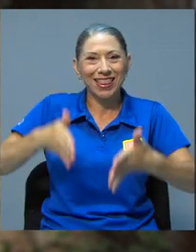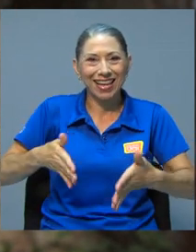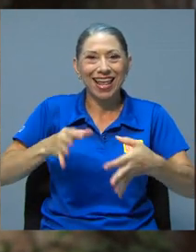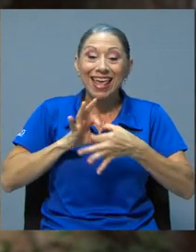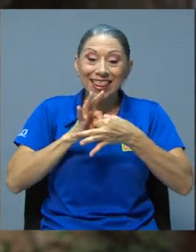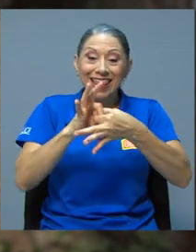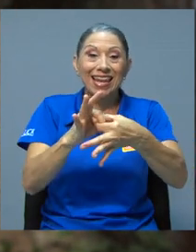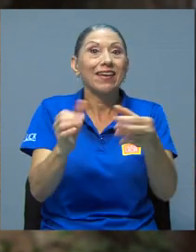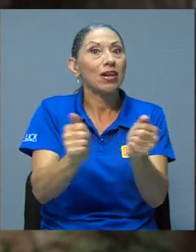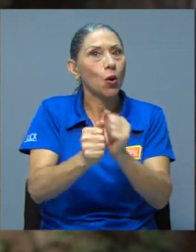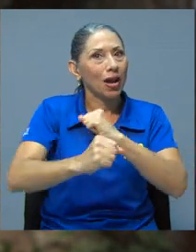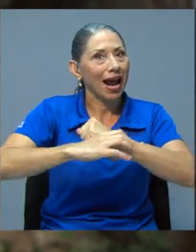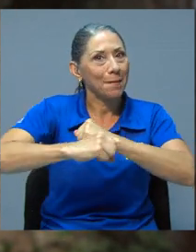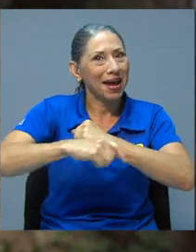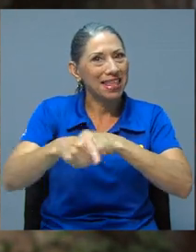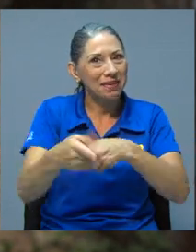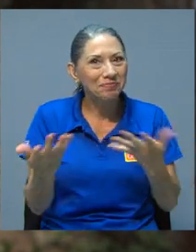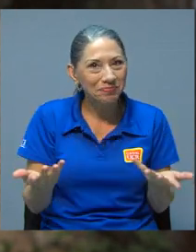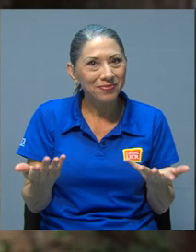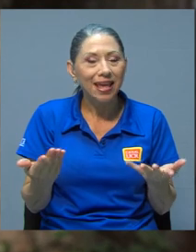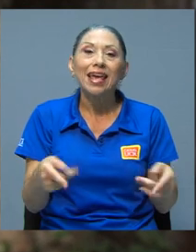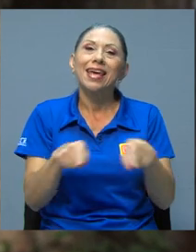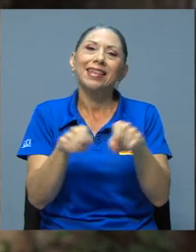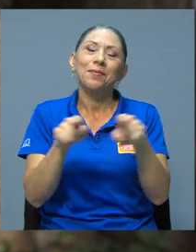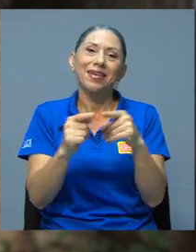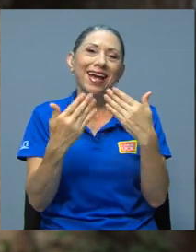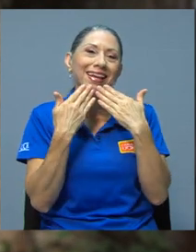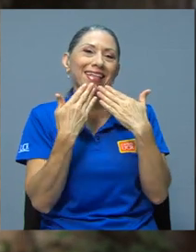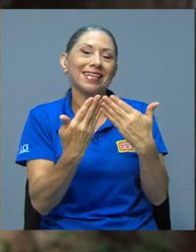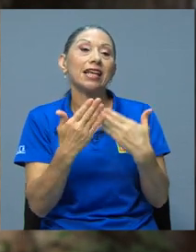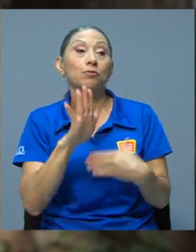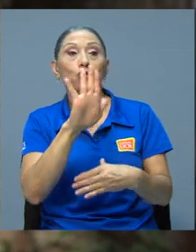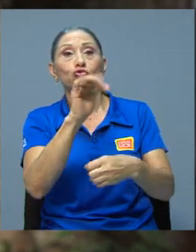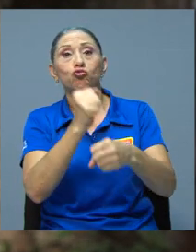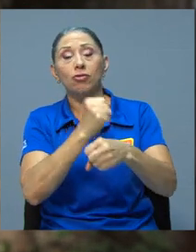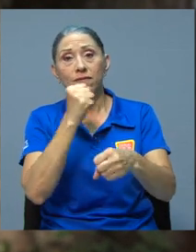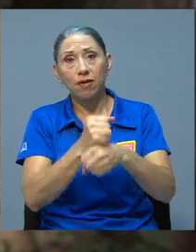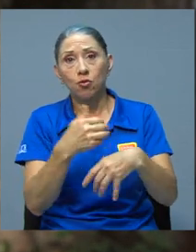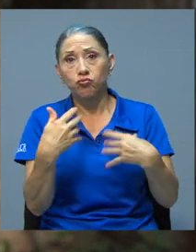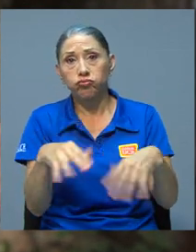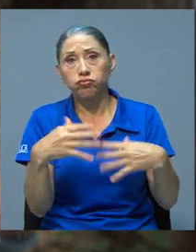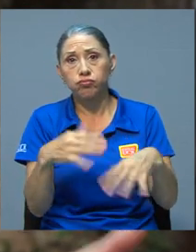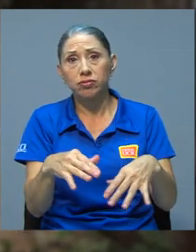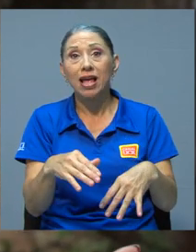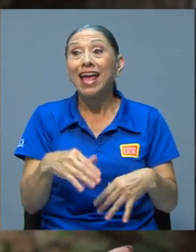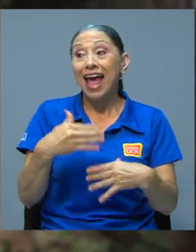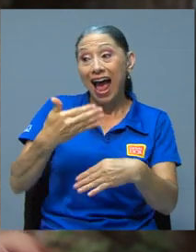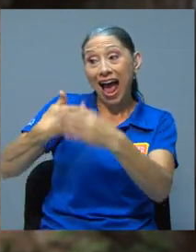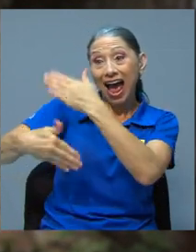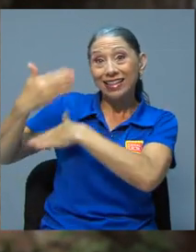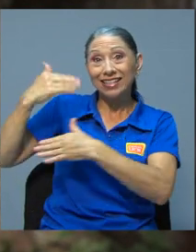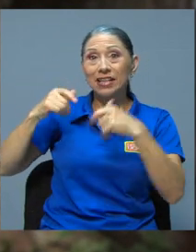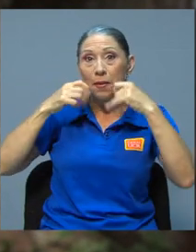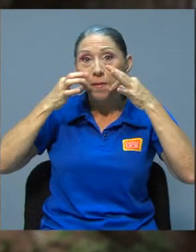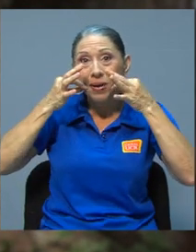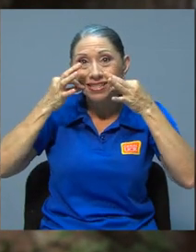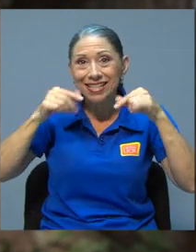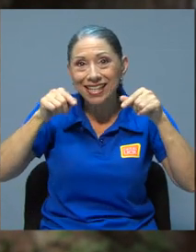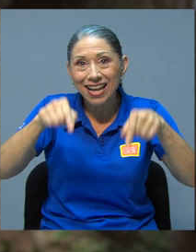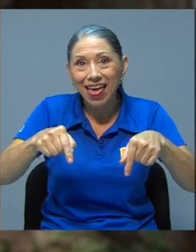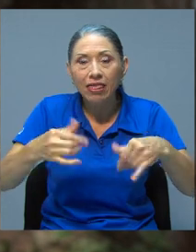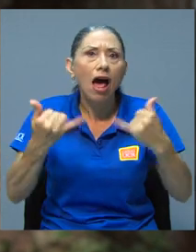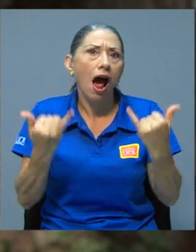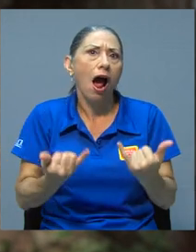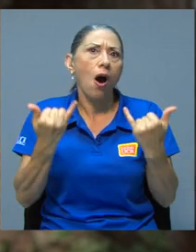con toda esta estructuración de esta campaña, y bueno, agradecerles también por ese trabajo que ustedes hacen, que hacían en la presencialidad, y que ahora desde la